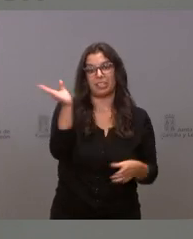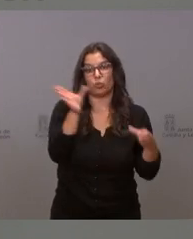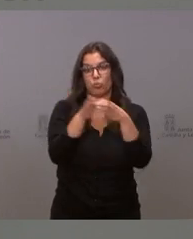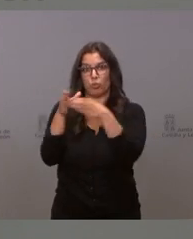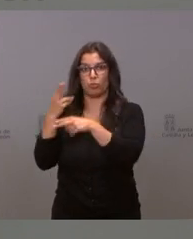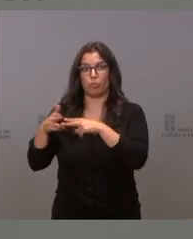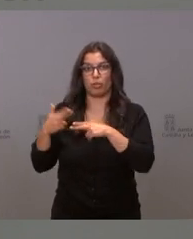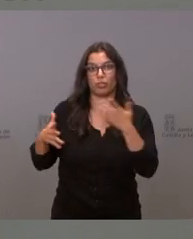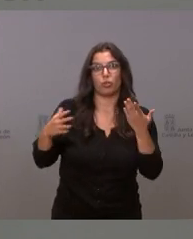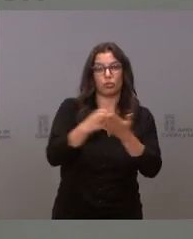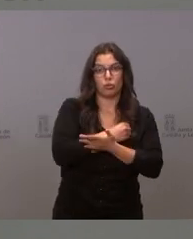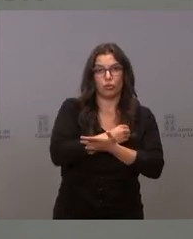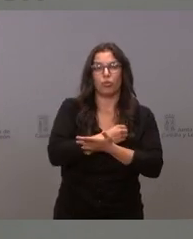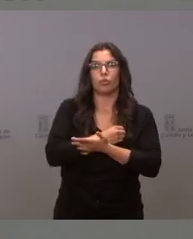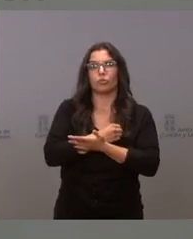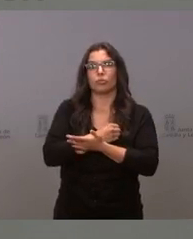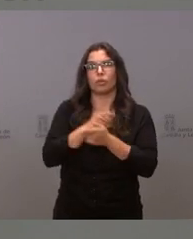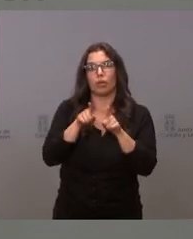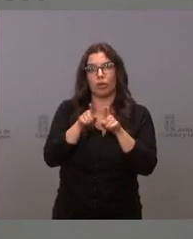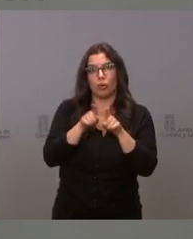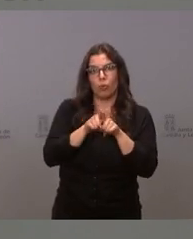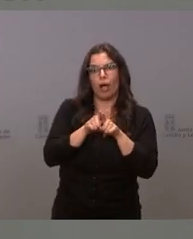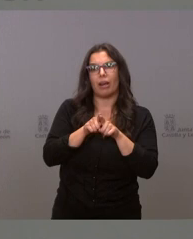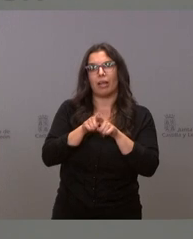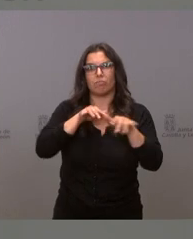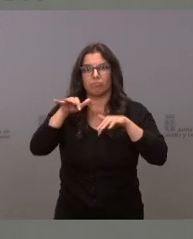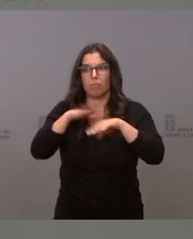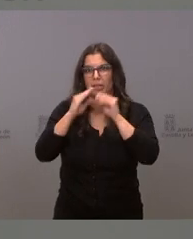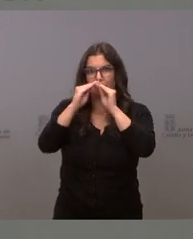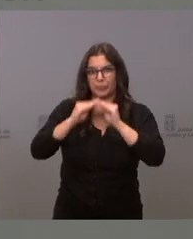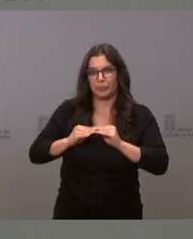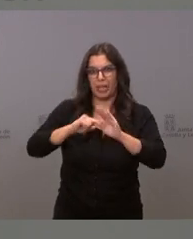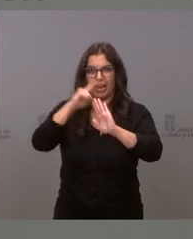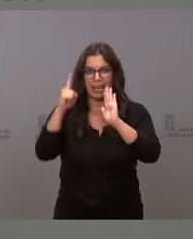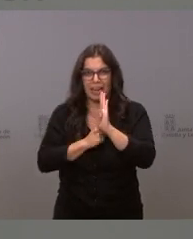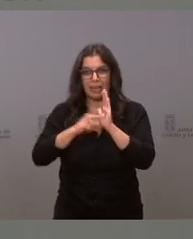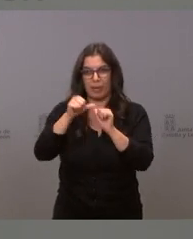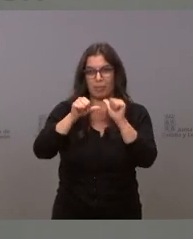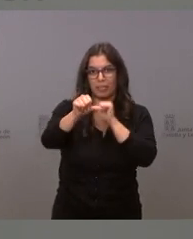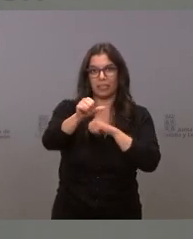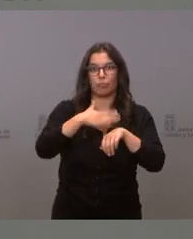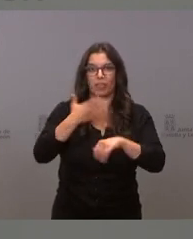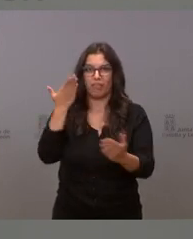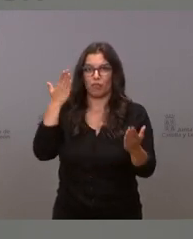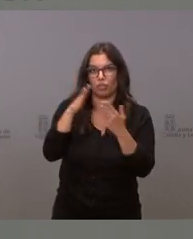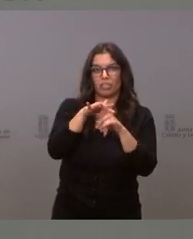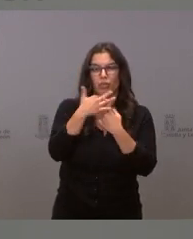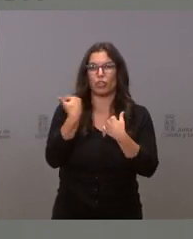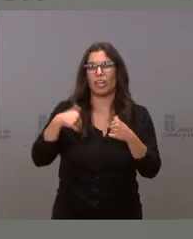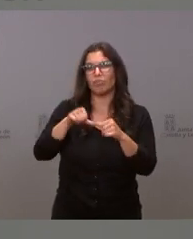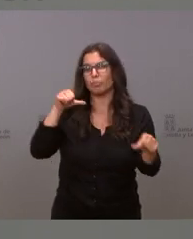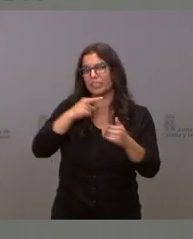se esfuercen en dotar a este país de una legislación que nos permita afrontar estas situaciones llevamos 16 meses